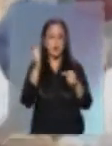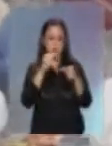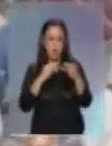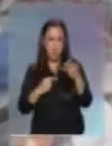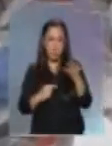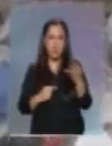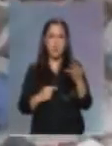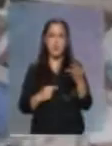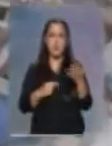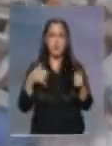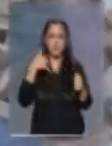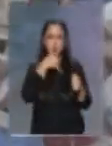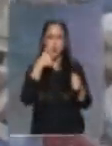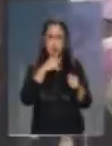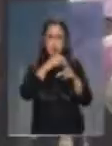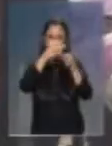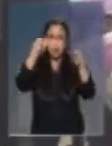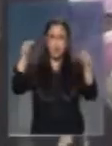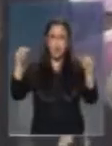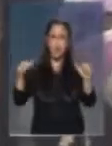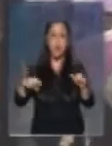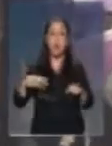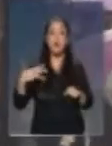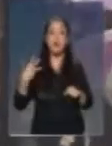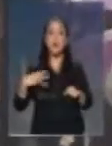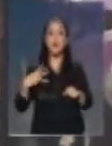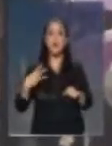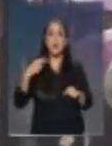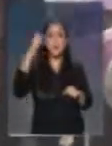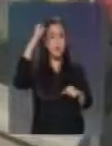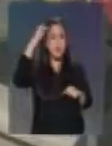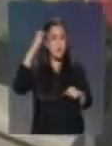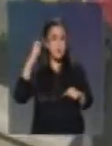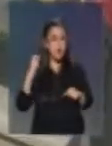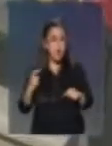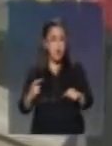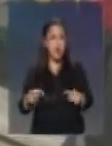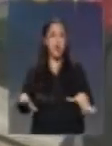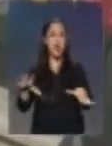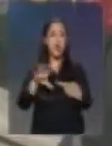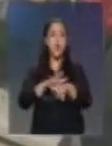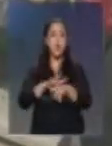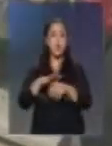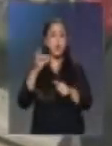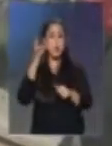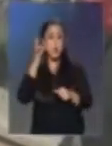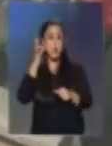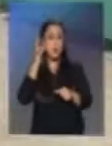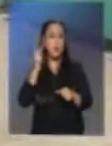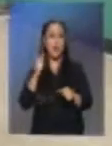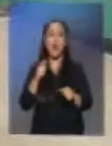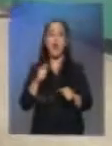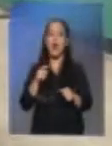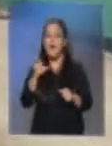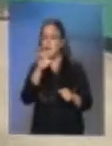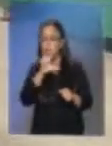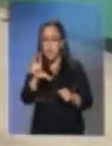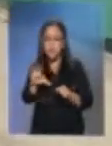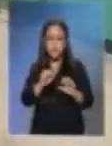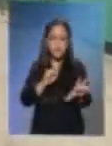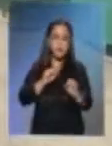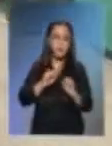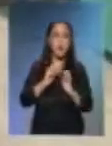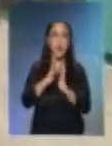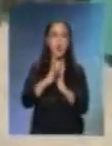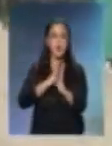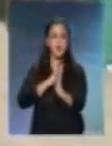calles. La Municipalidad de Peñalolén, junto a la doctora en Ciencias Ambientales, Claudia Pavón, decidieron recolectar los desechos que deja una feria de la